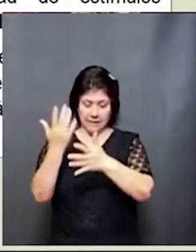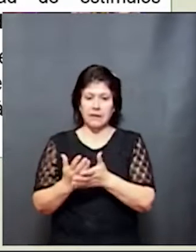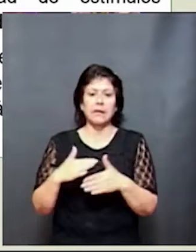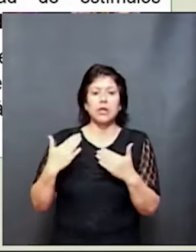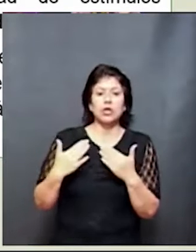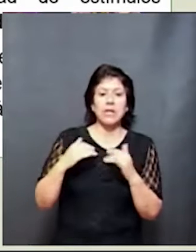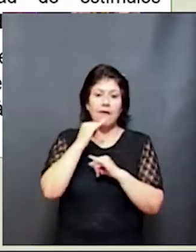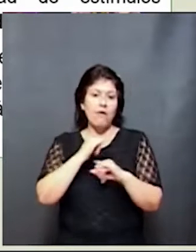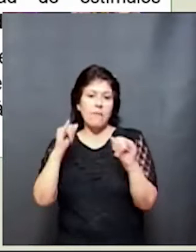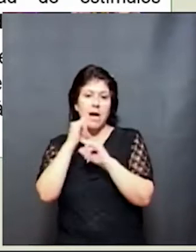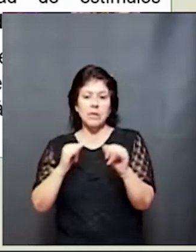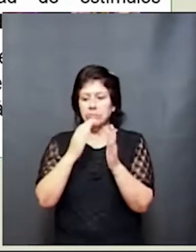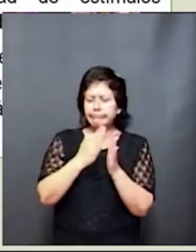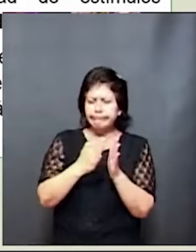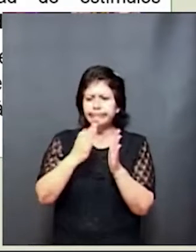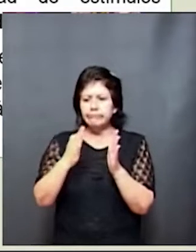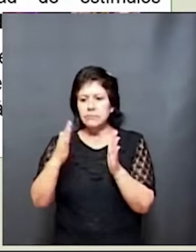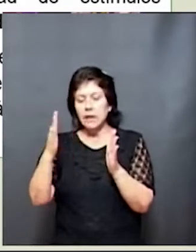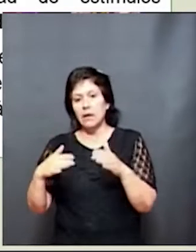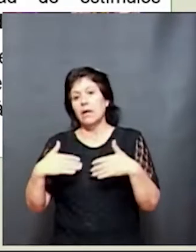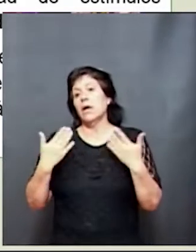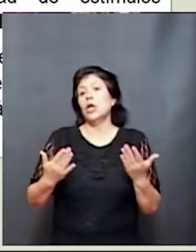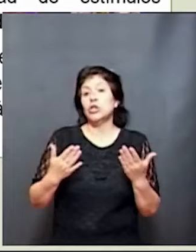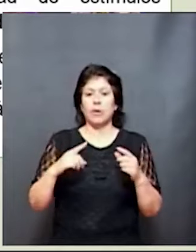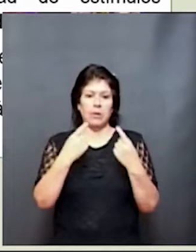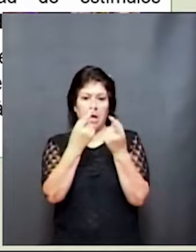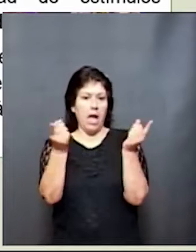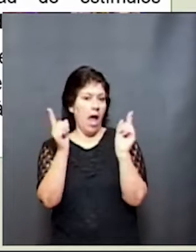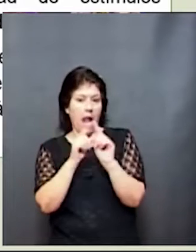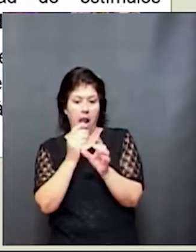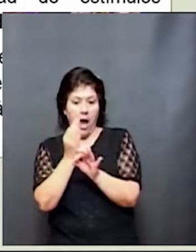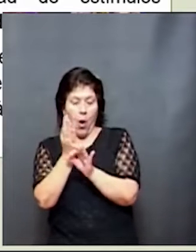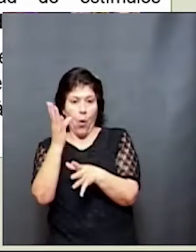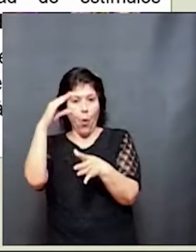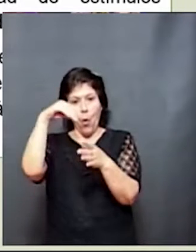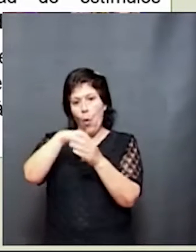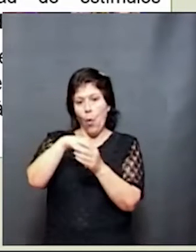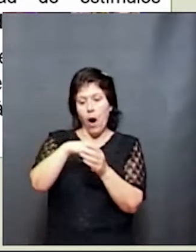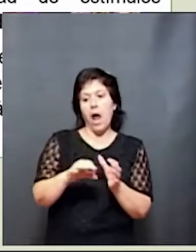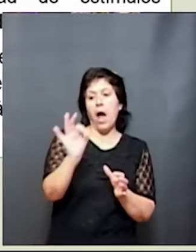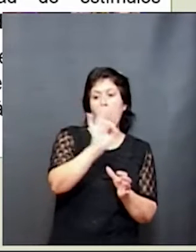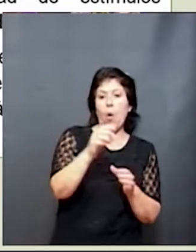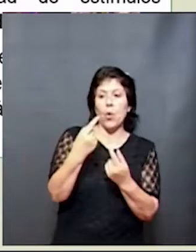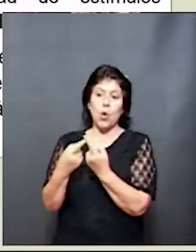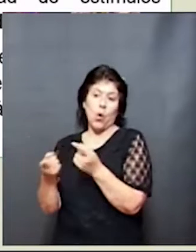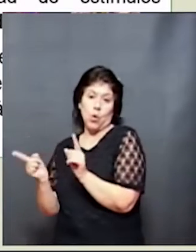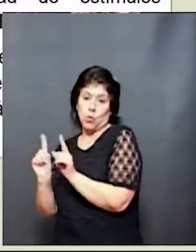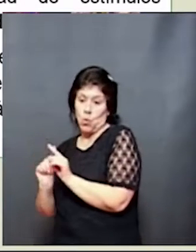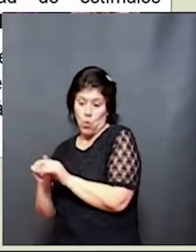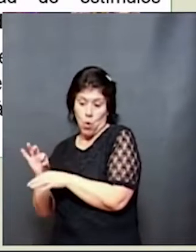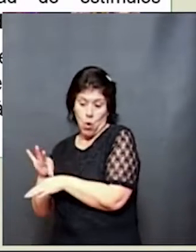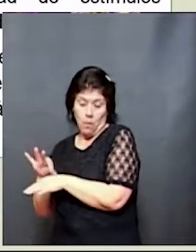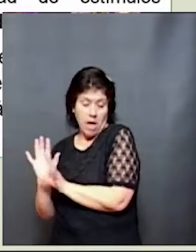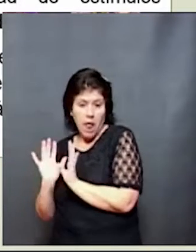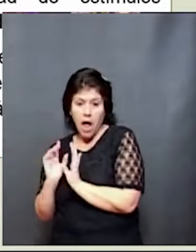estos chicos, que nos encontramos muchas veces en las aulas, en los consultorios, cuando vienen a vernos para ver